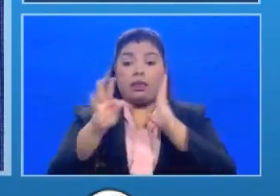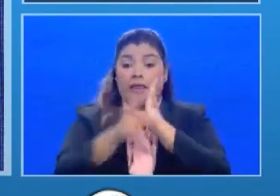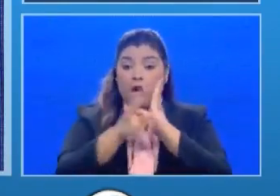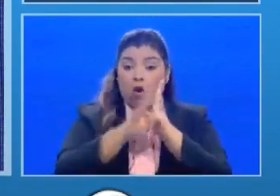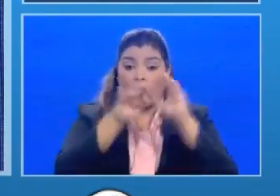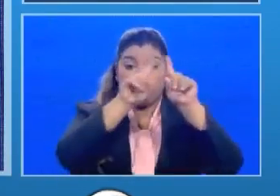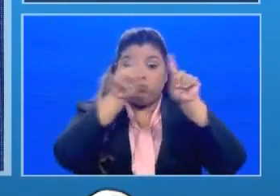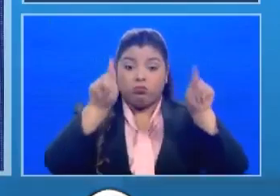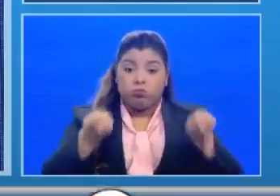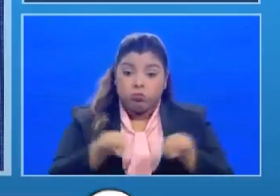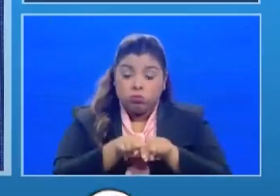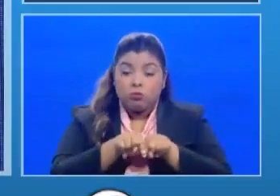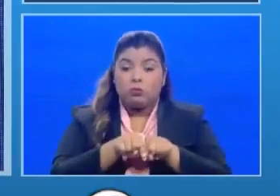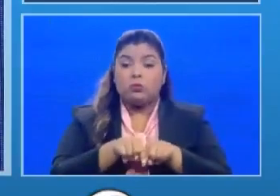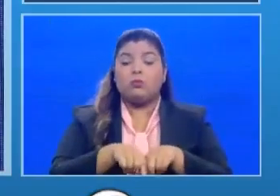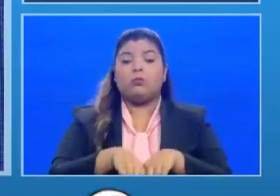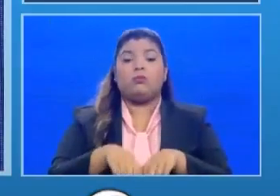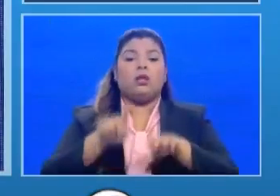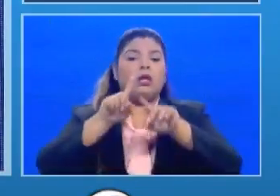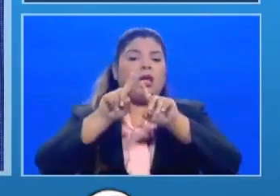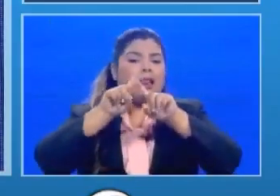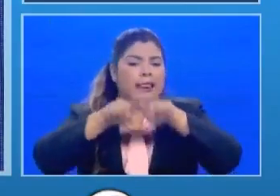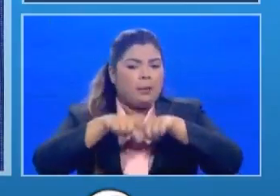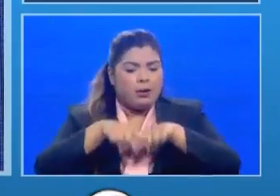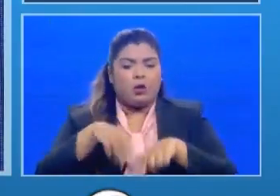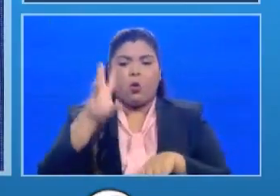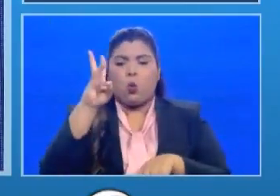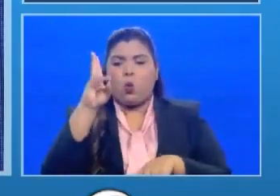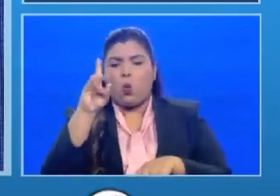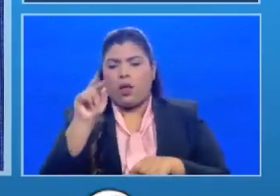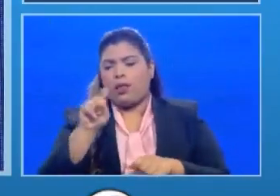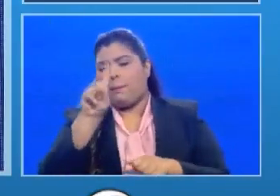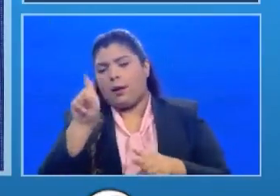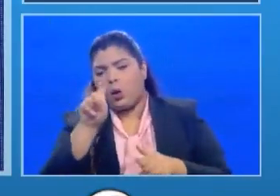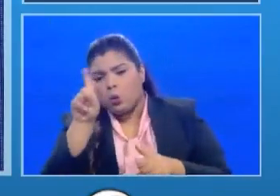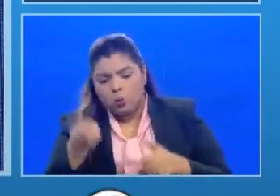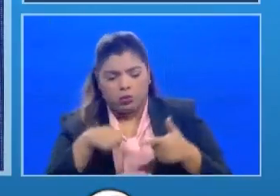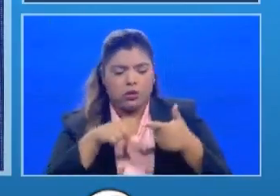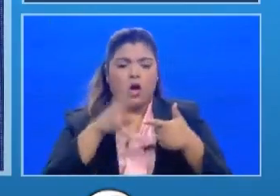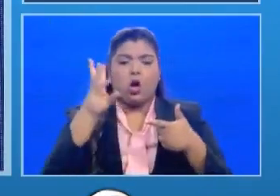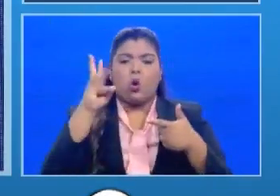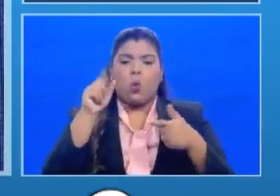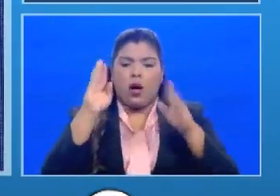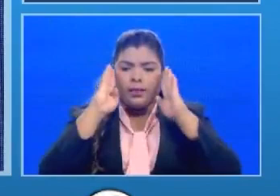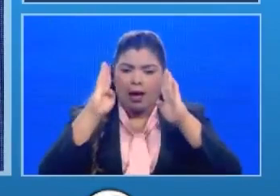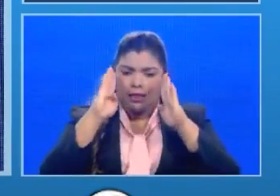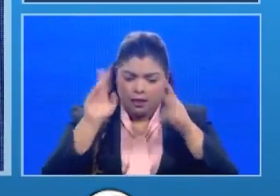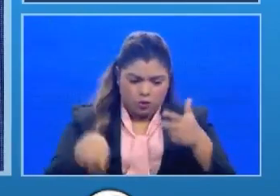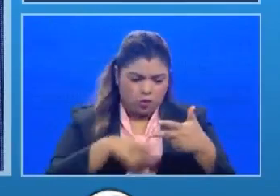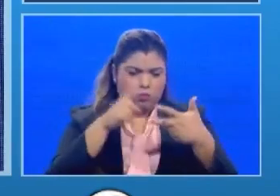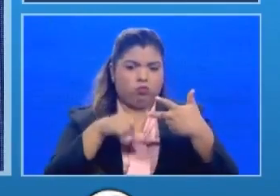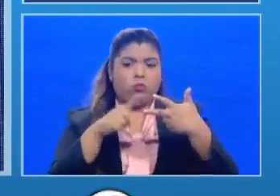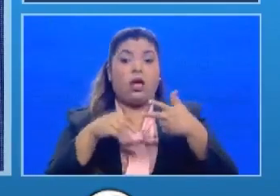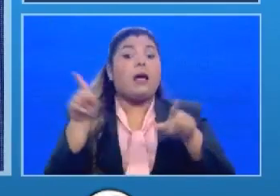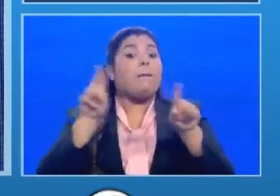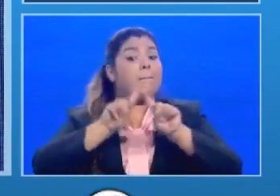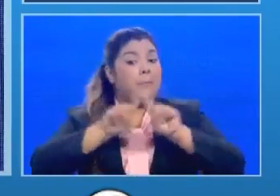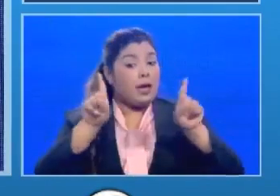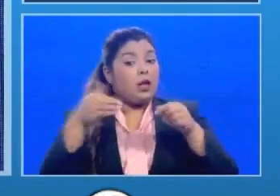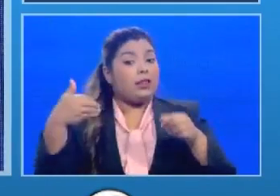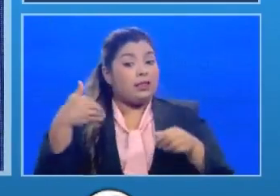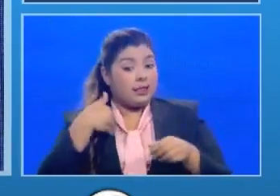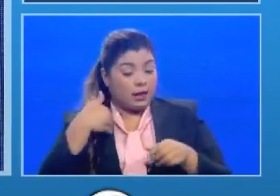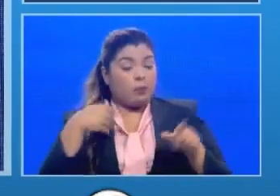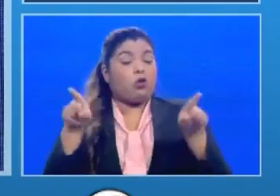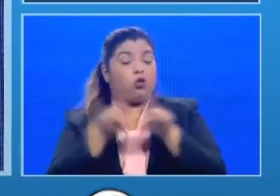tema de la cantidad de consultas la cantidad de atenciones sino también se está llevando el control de